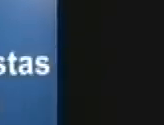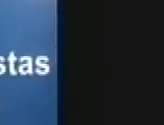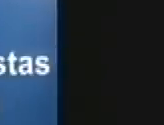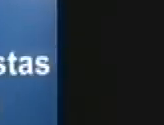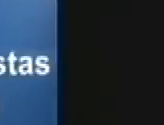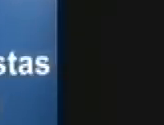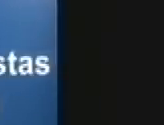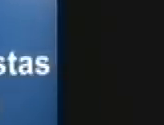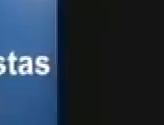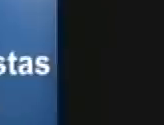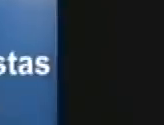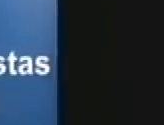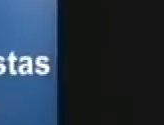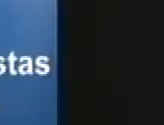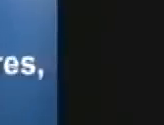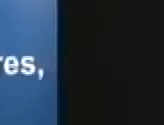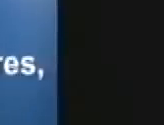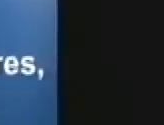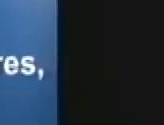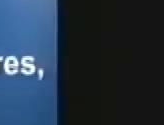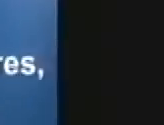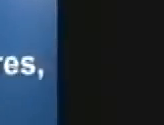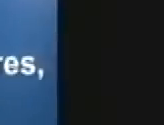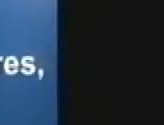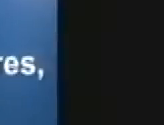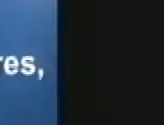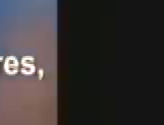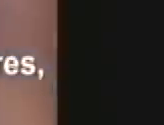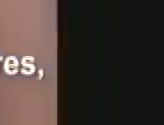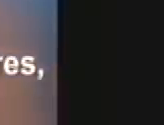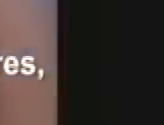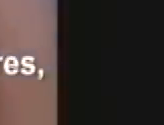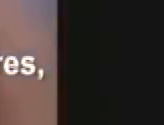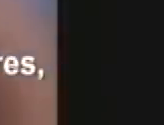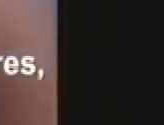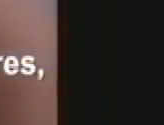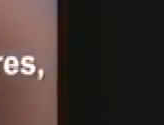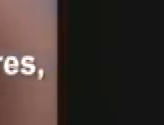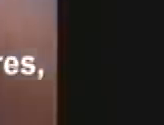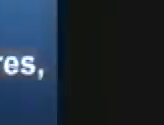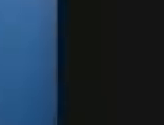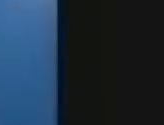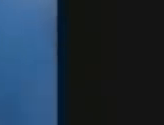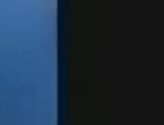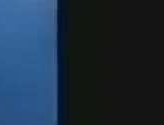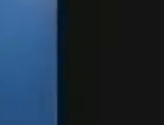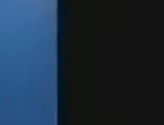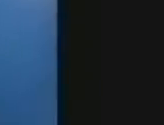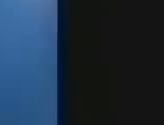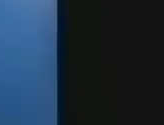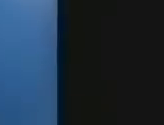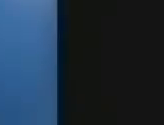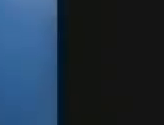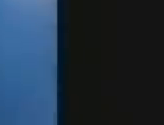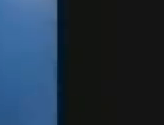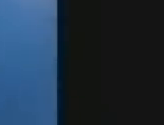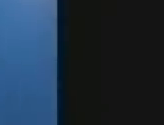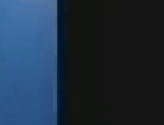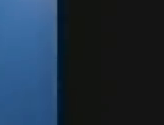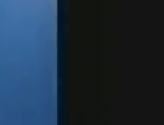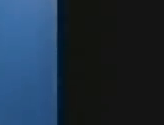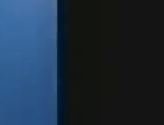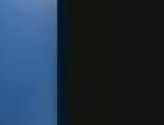como literalmente algunas de estas personas están solo en sedación para mantenerlos en el vent nada más tengo una señora en un vent